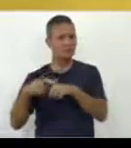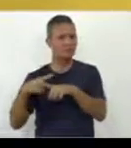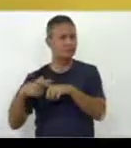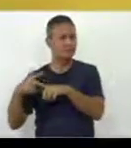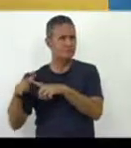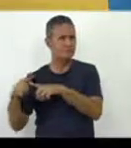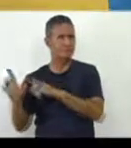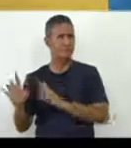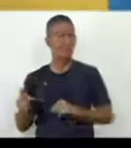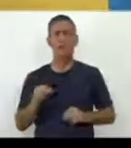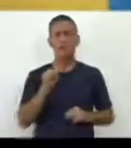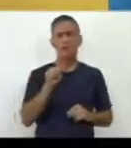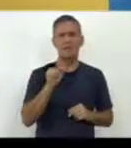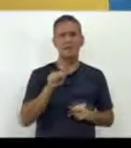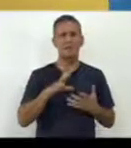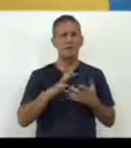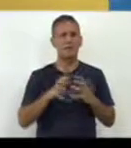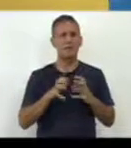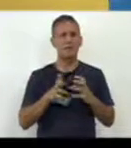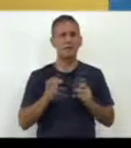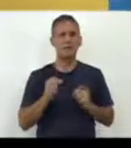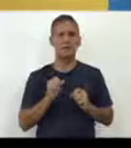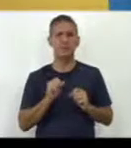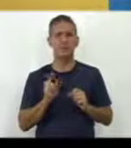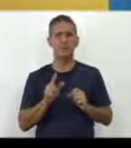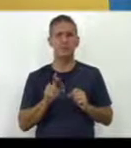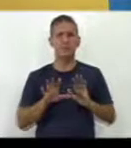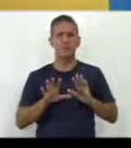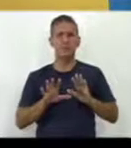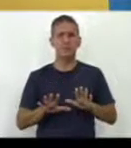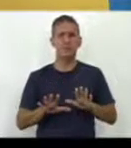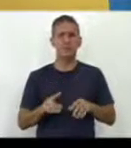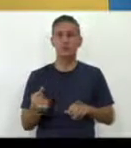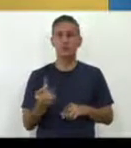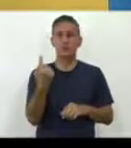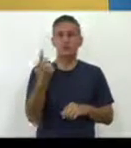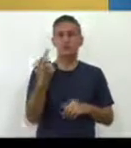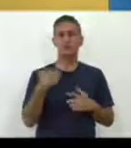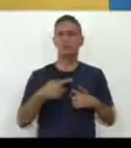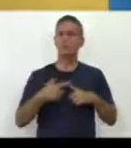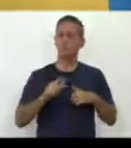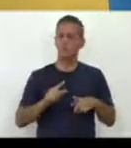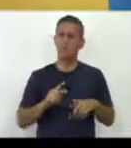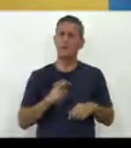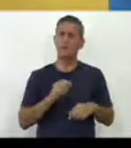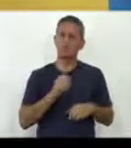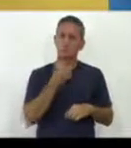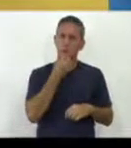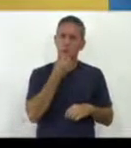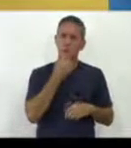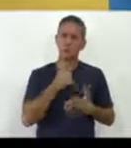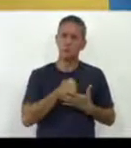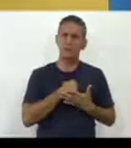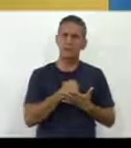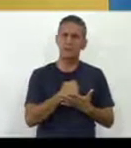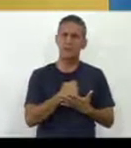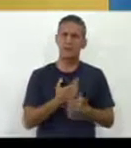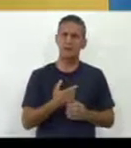no son estáticos, no son los únicos, pero creo que pueden ayudar a